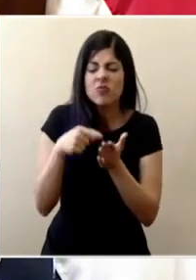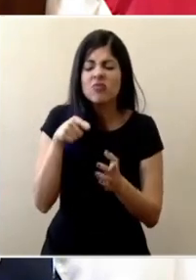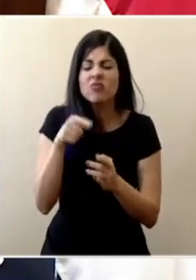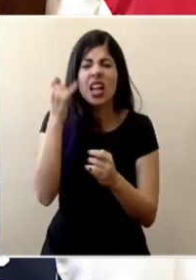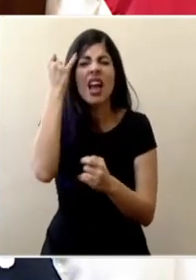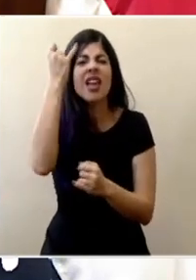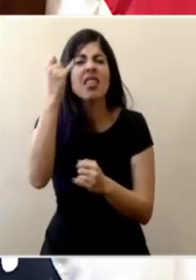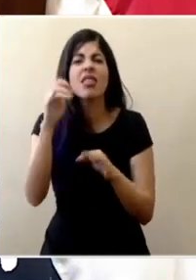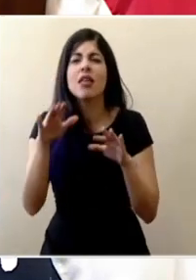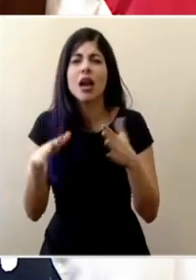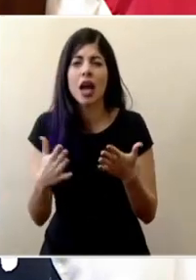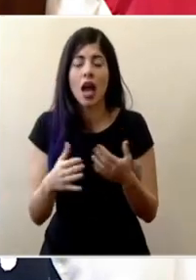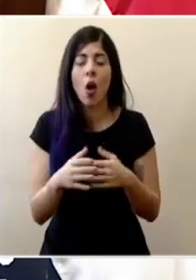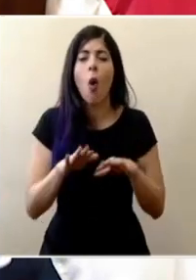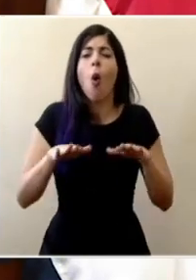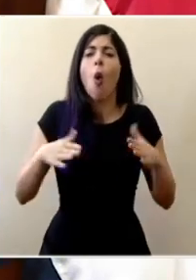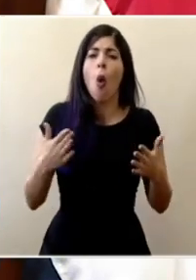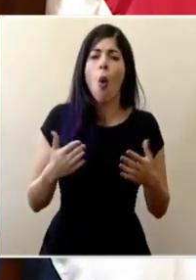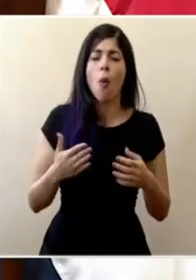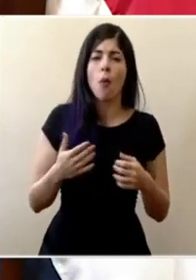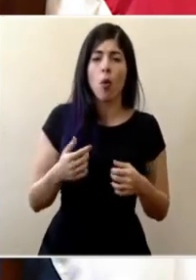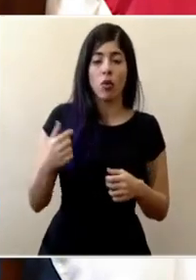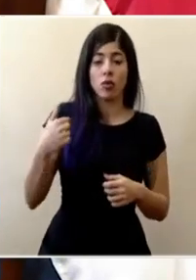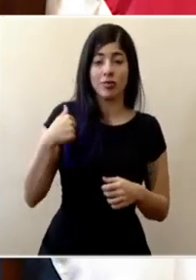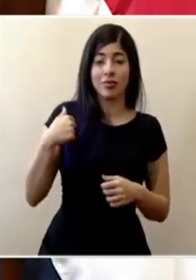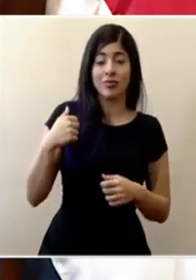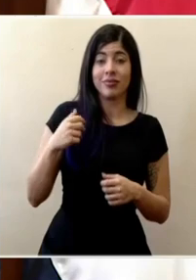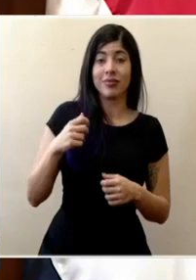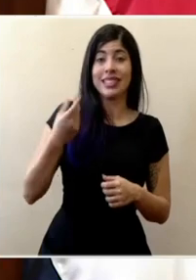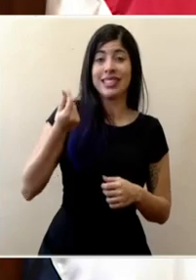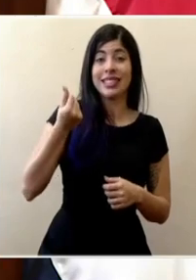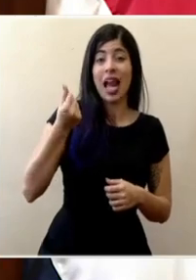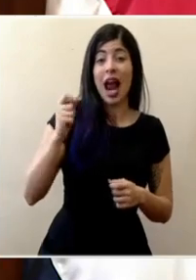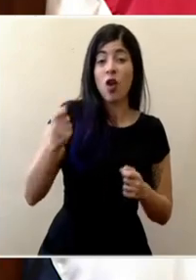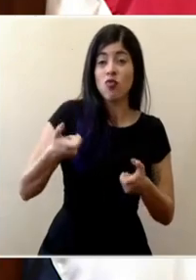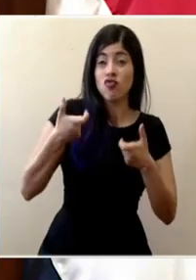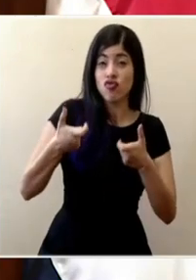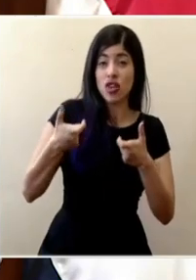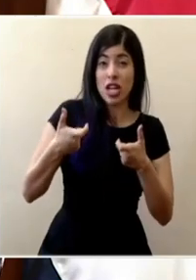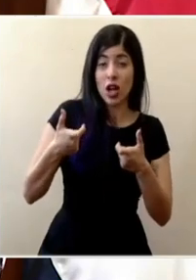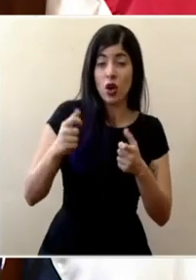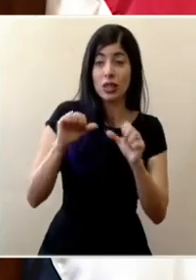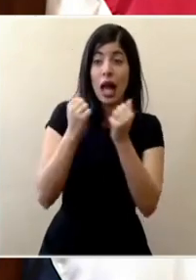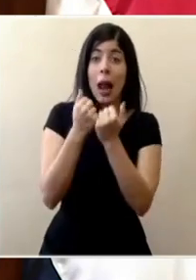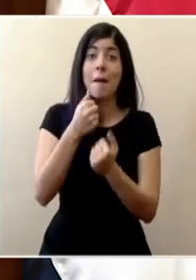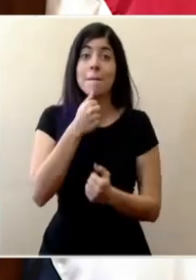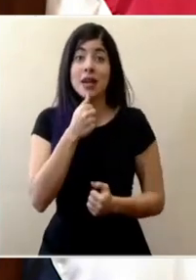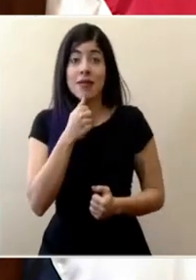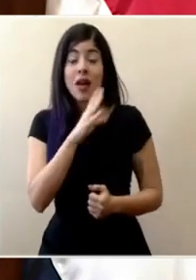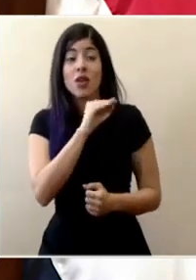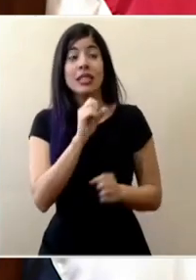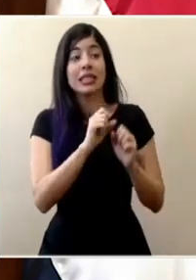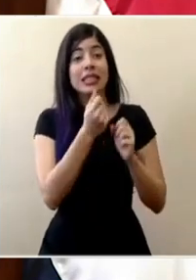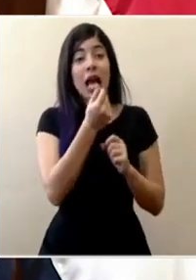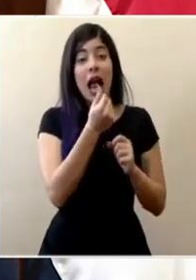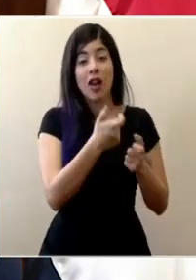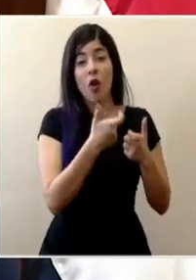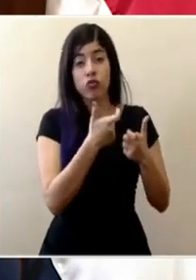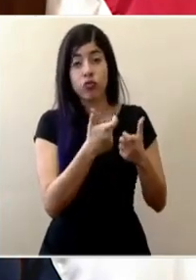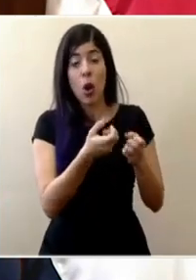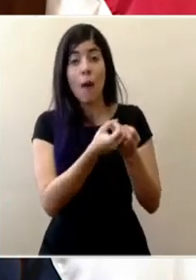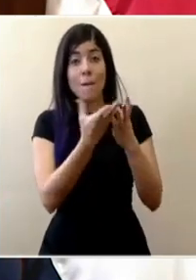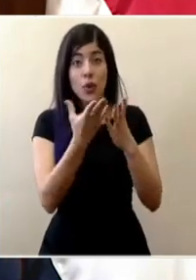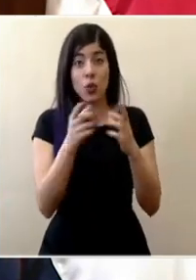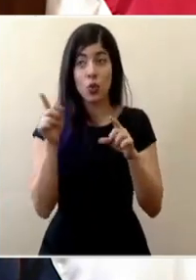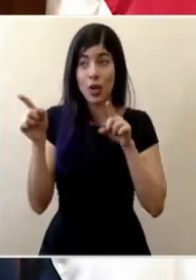con cómo poder optimizar la contribución de los salarios más altos del sector privado, de los salarios más altos del